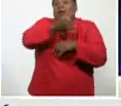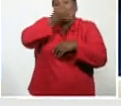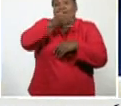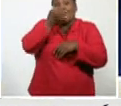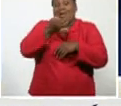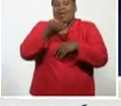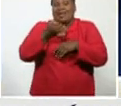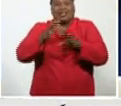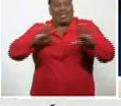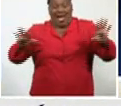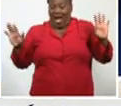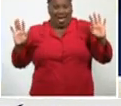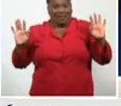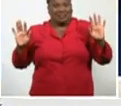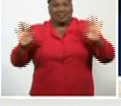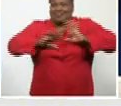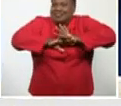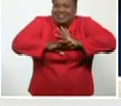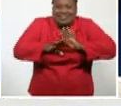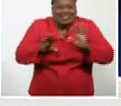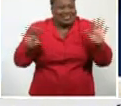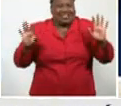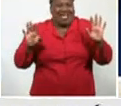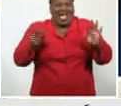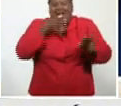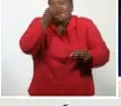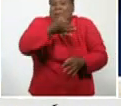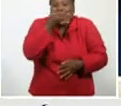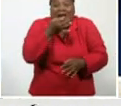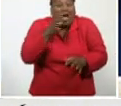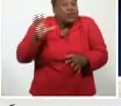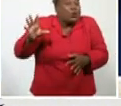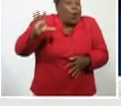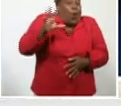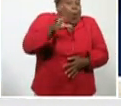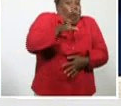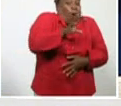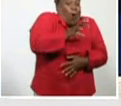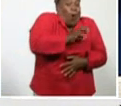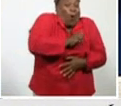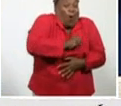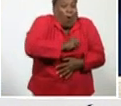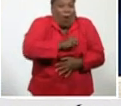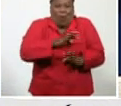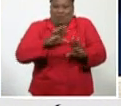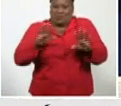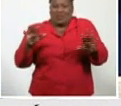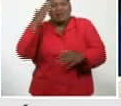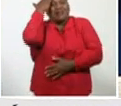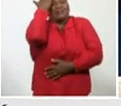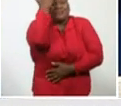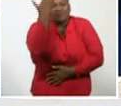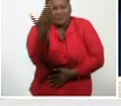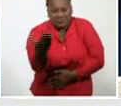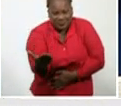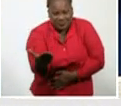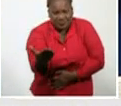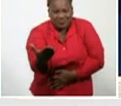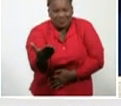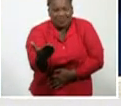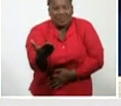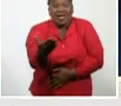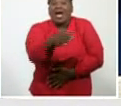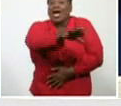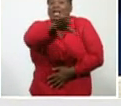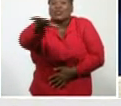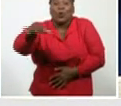Yo creo que, que hemos abordado, varios aspectos, agradecer una vez más, a todos los que